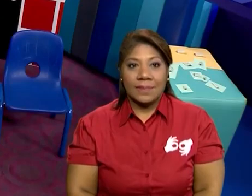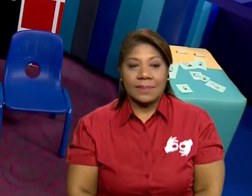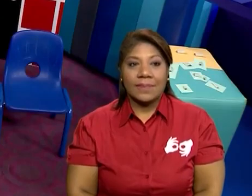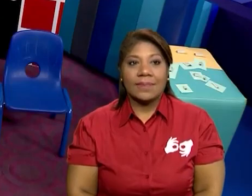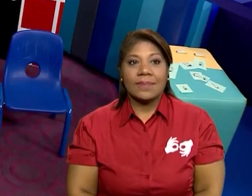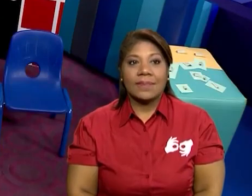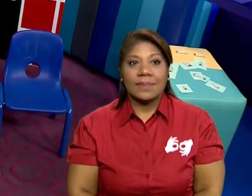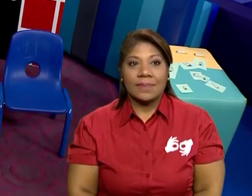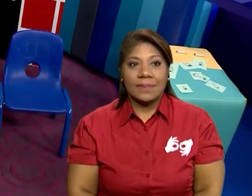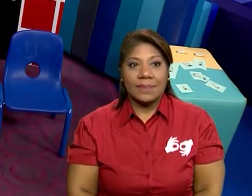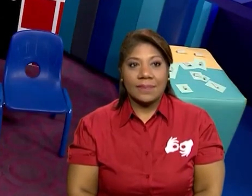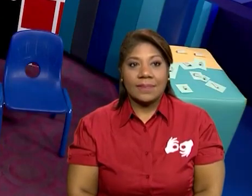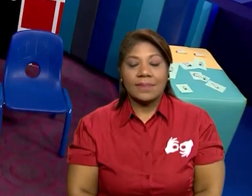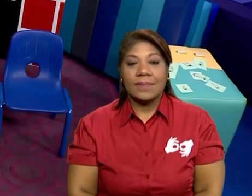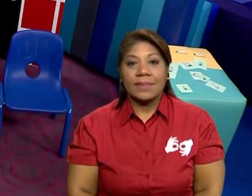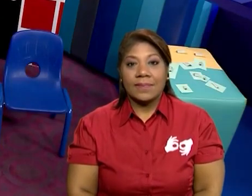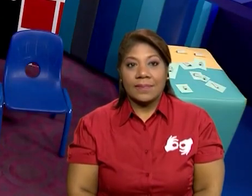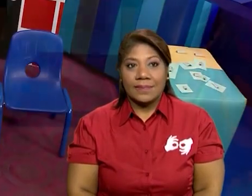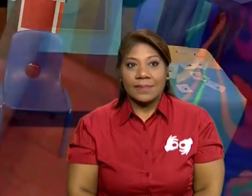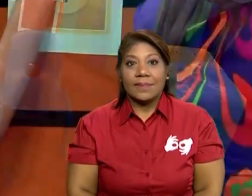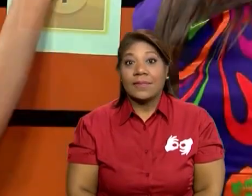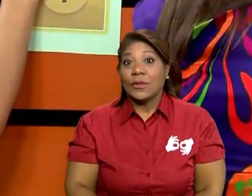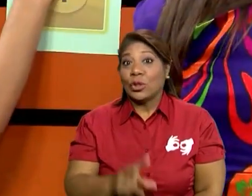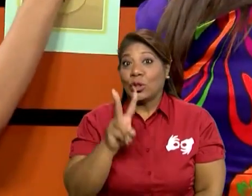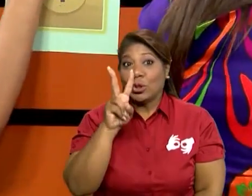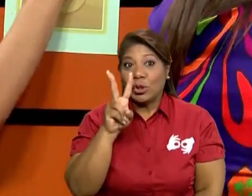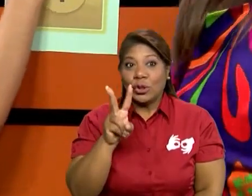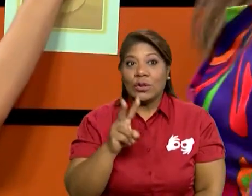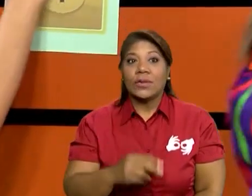Y aquí la segunda palabra, porque nos pidieron dos.